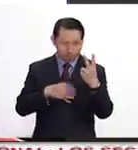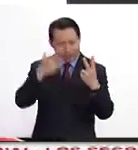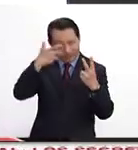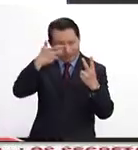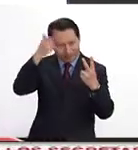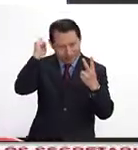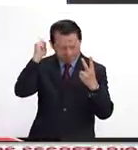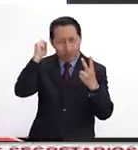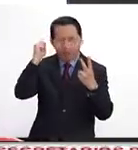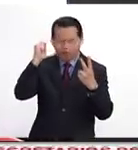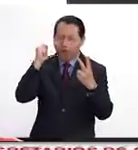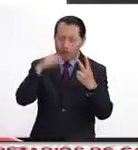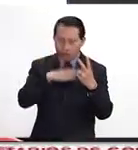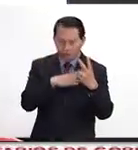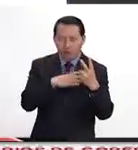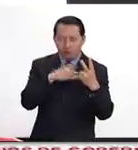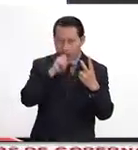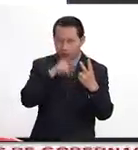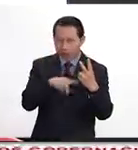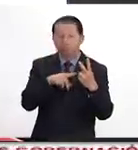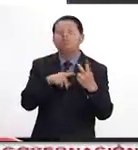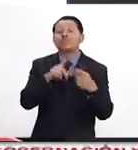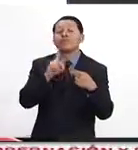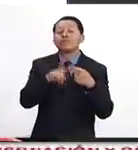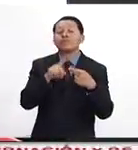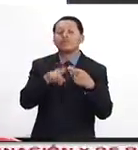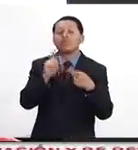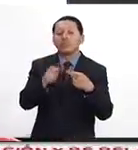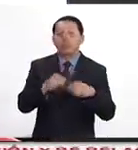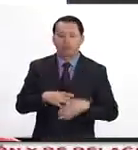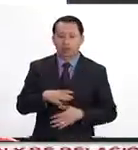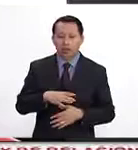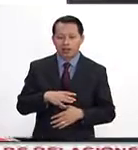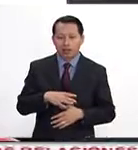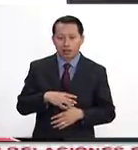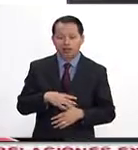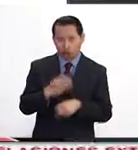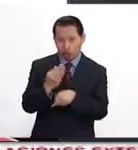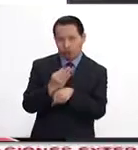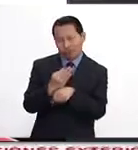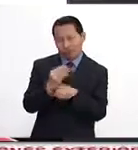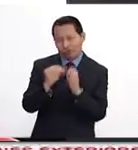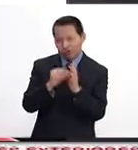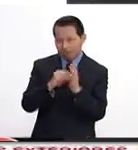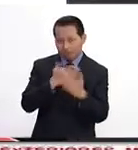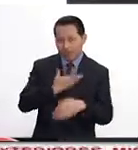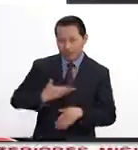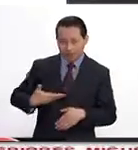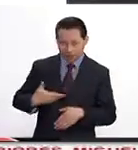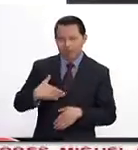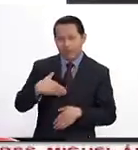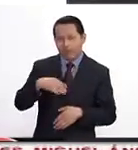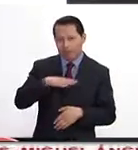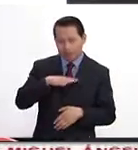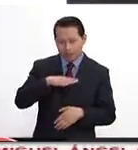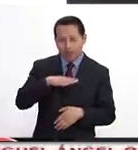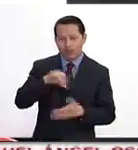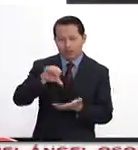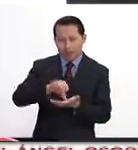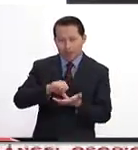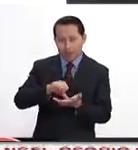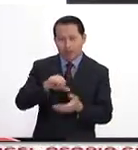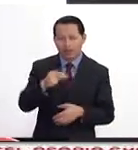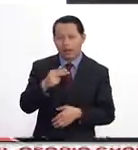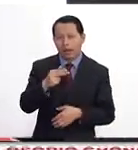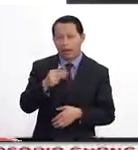están contendiendo la presidencia. El primero, el actual presidente de la República Islámica de Irán, que